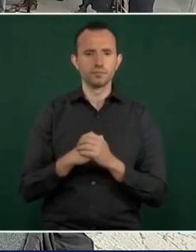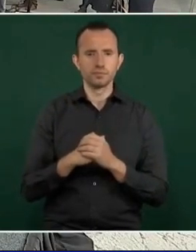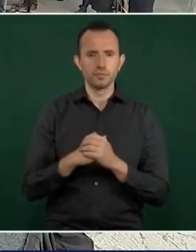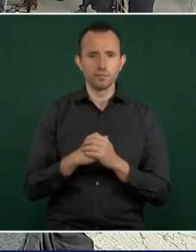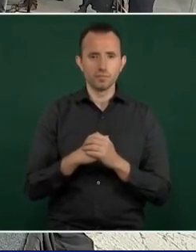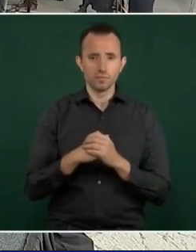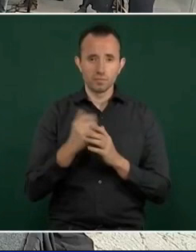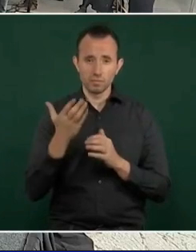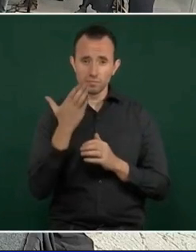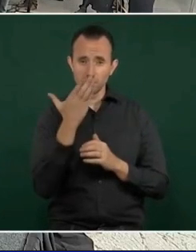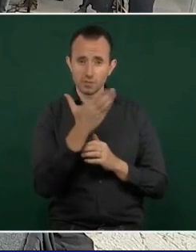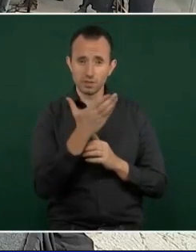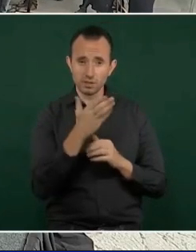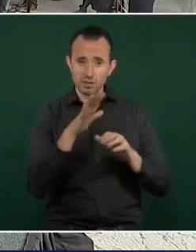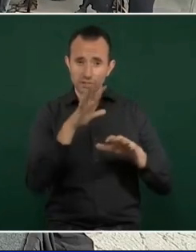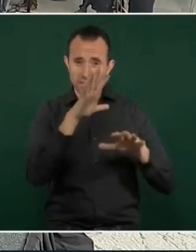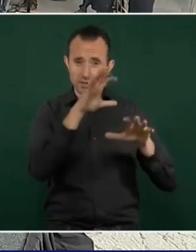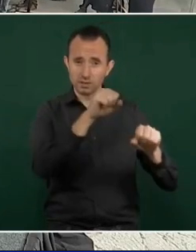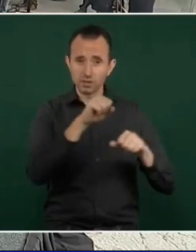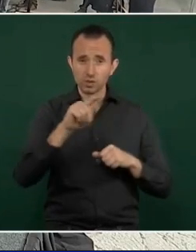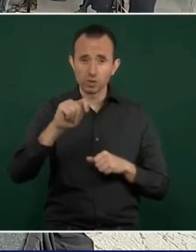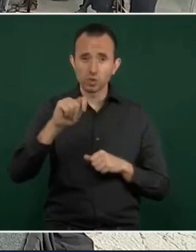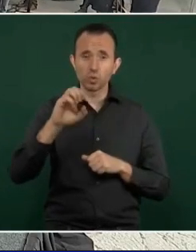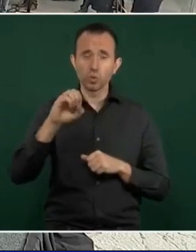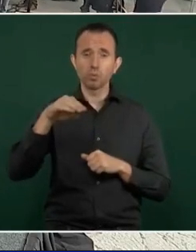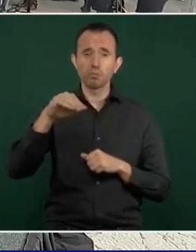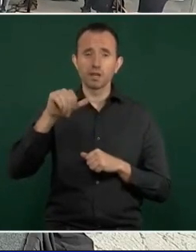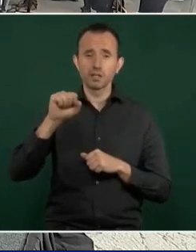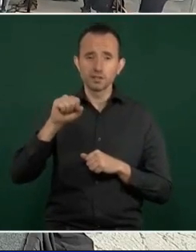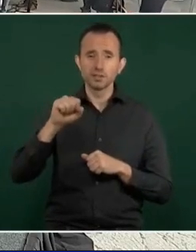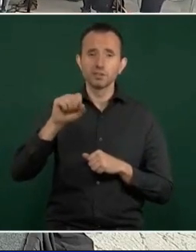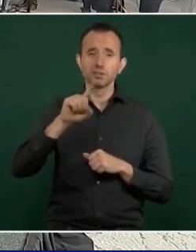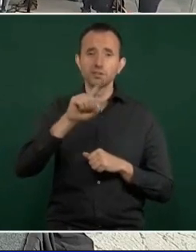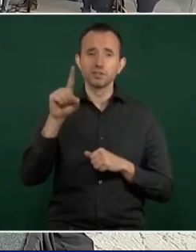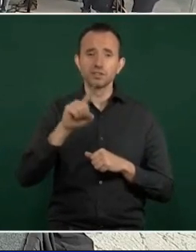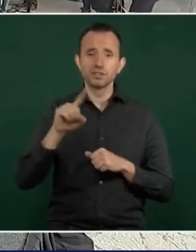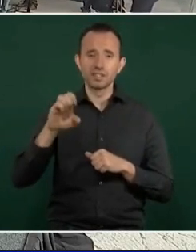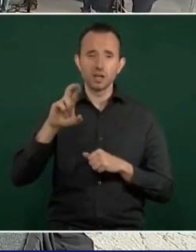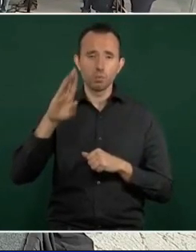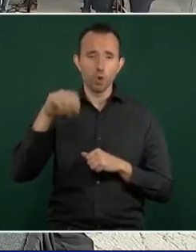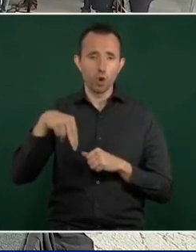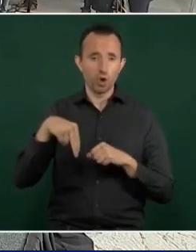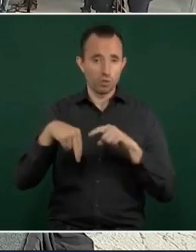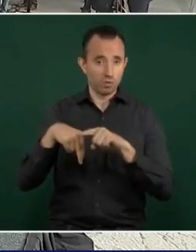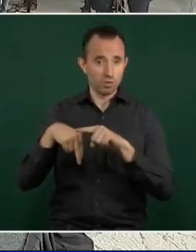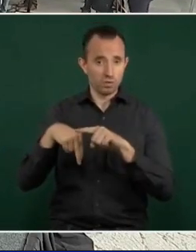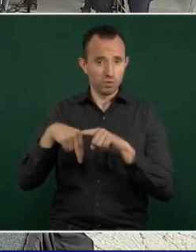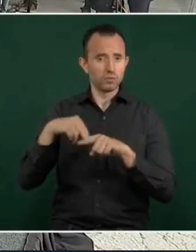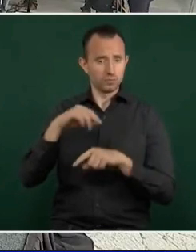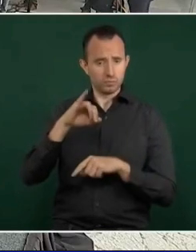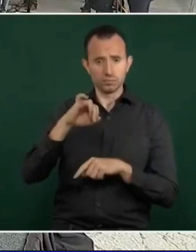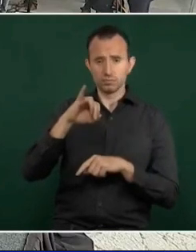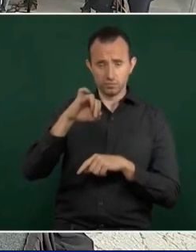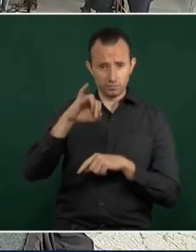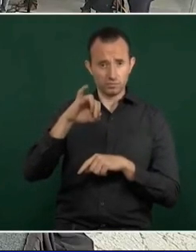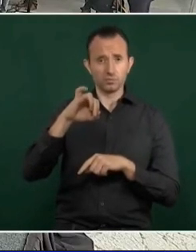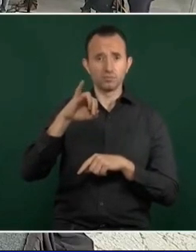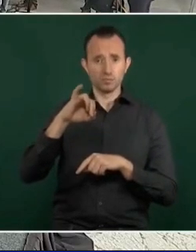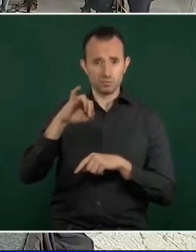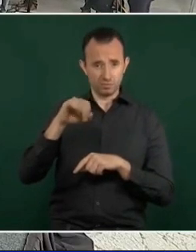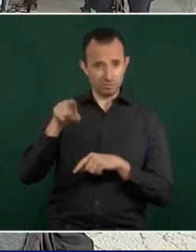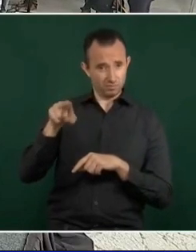termina el proceso, es un informe.